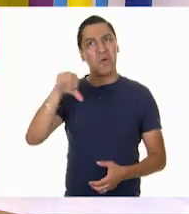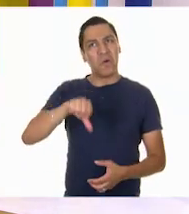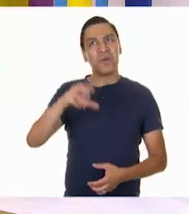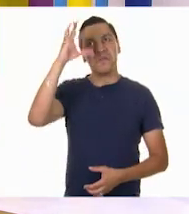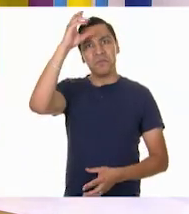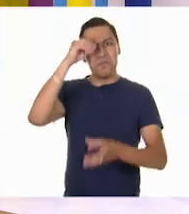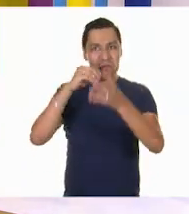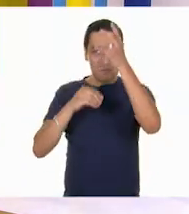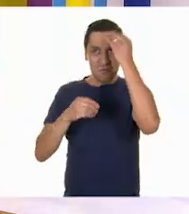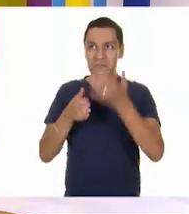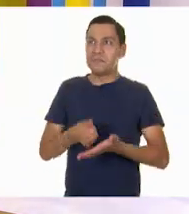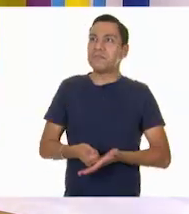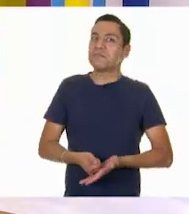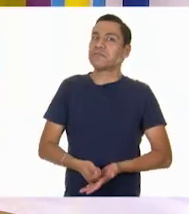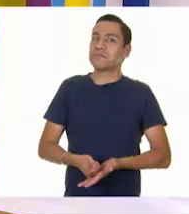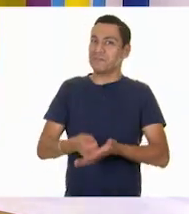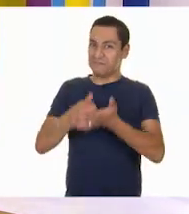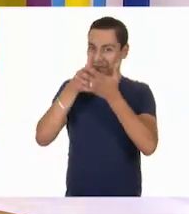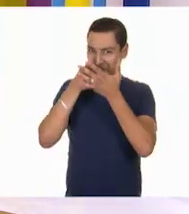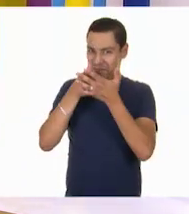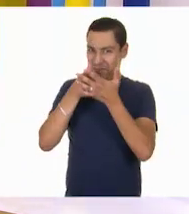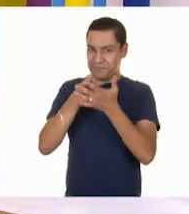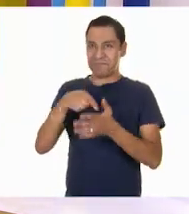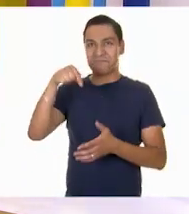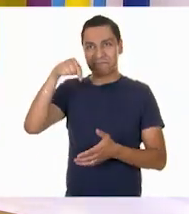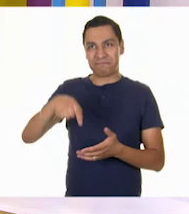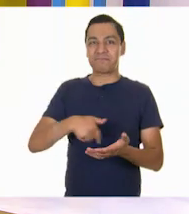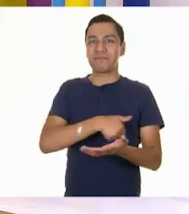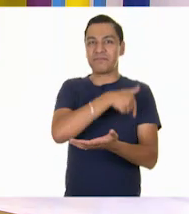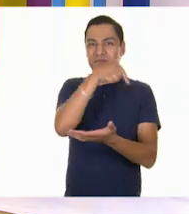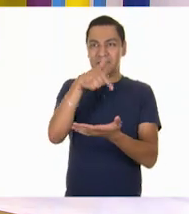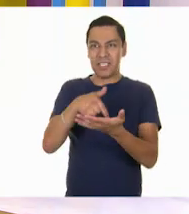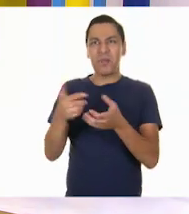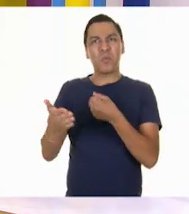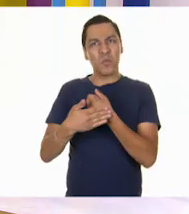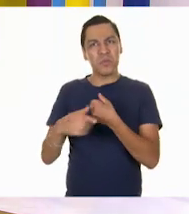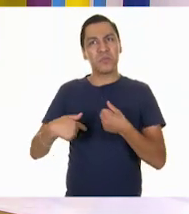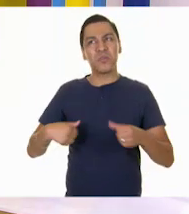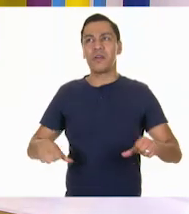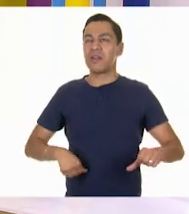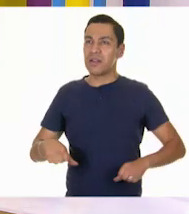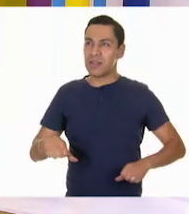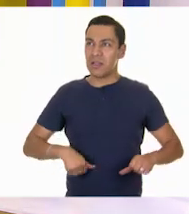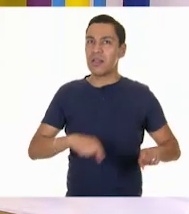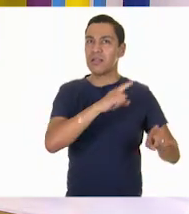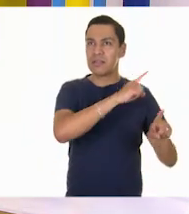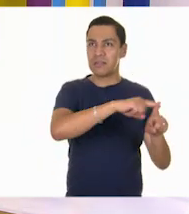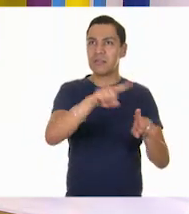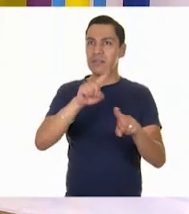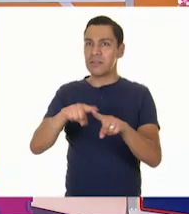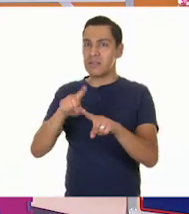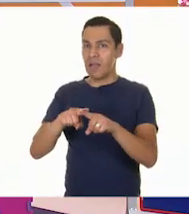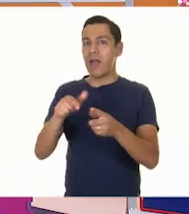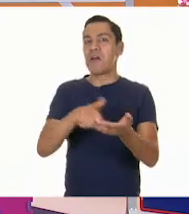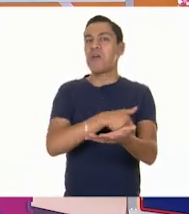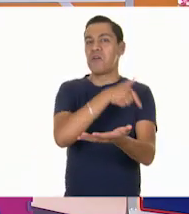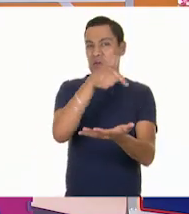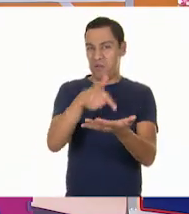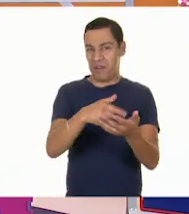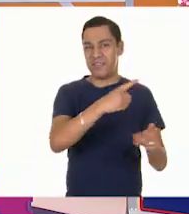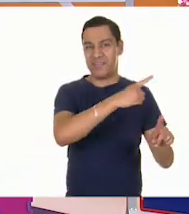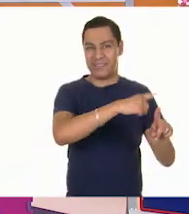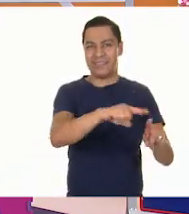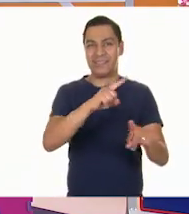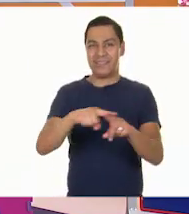me ayudó a escoger el lugar específico y perfecto para realizar nuestra actividad. Me da mucho